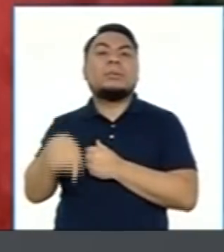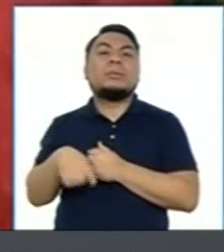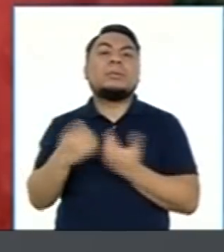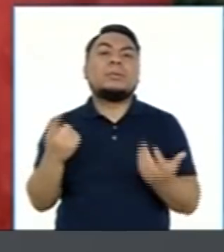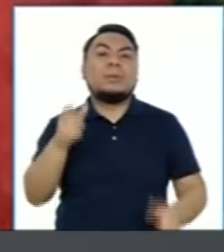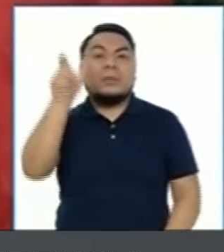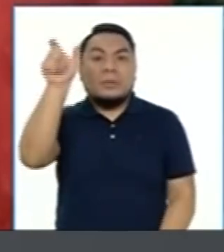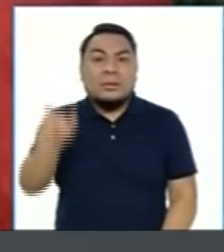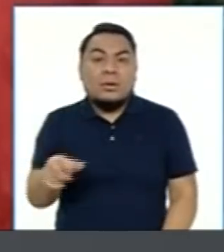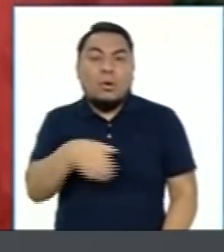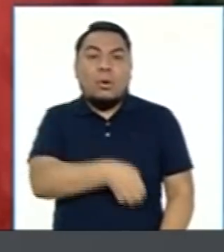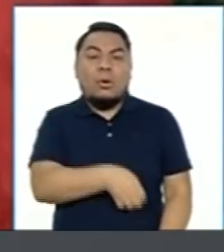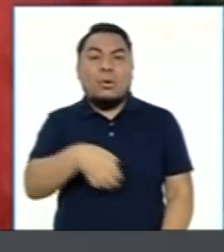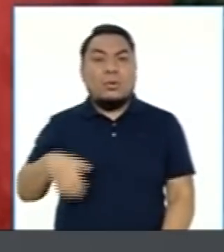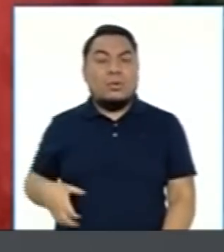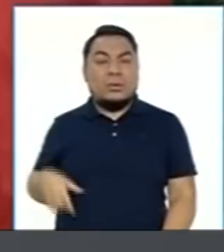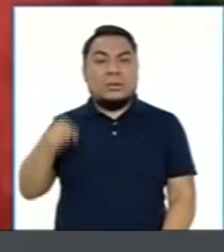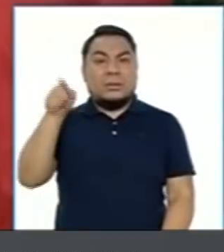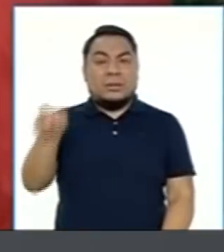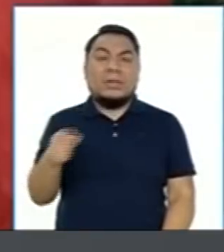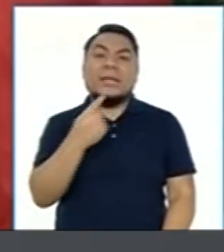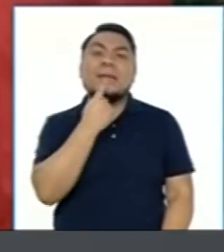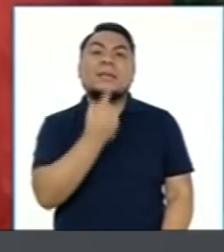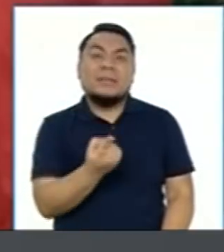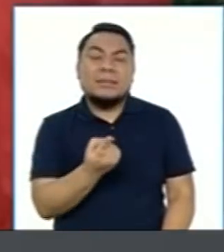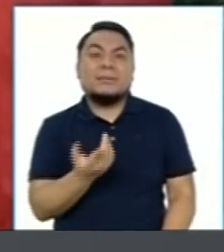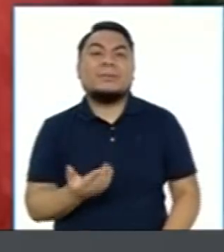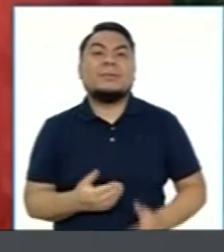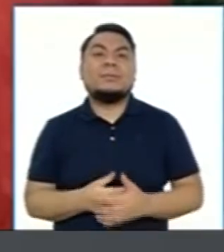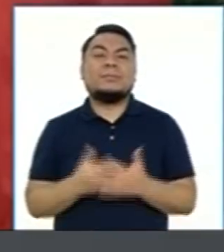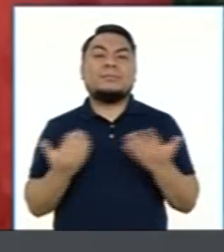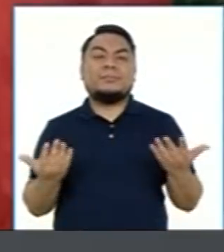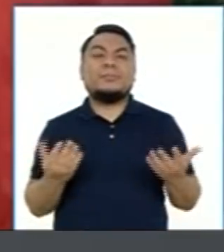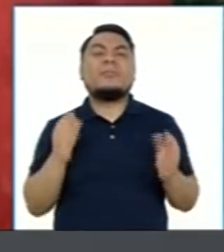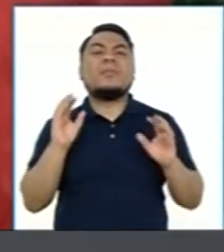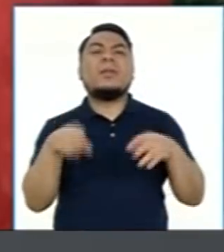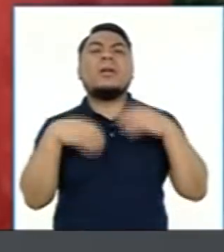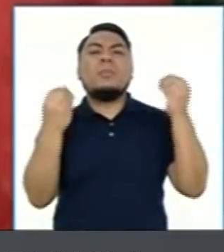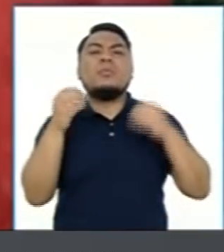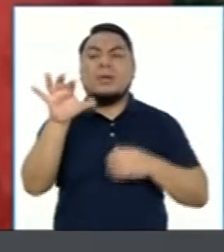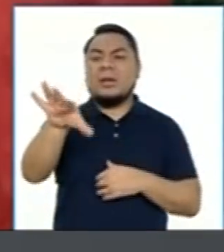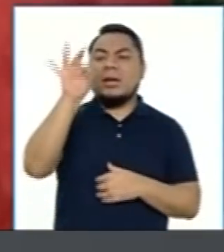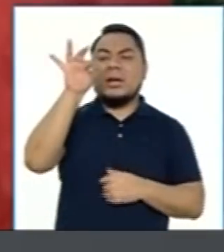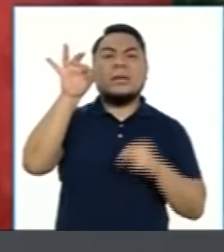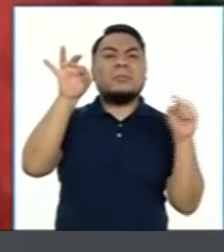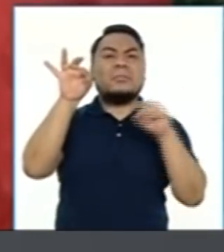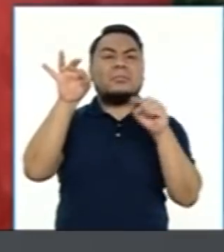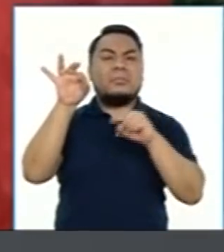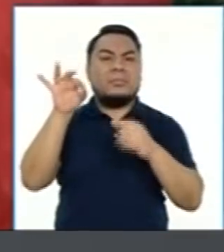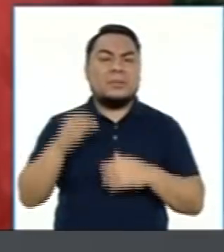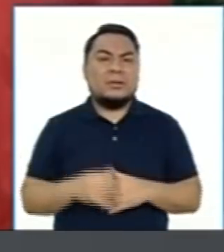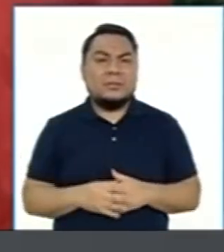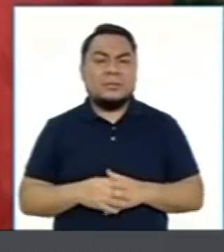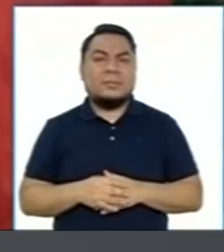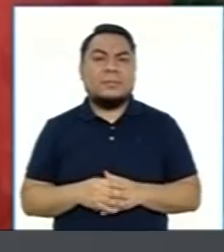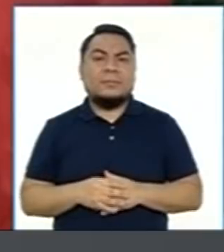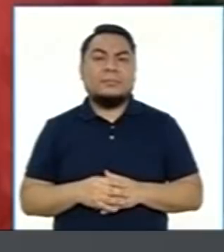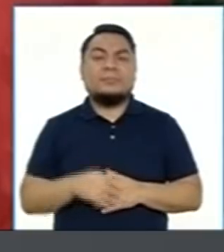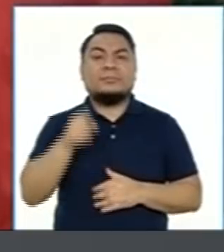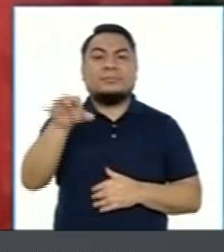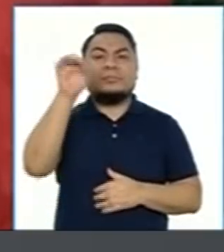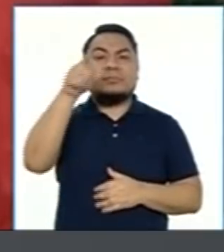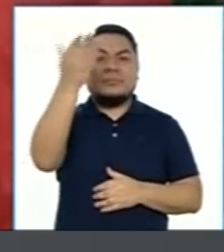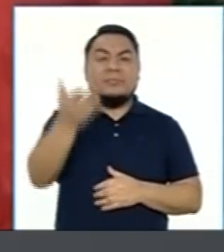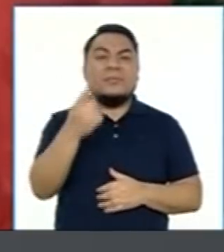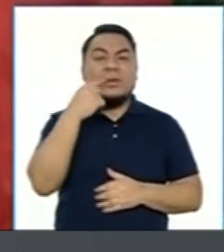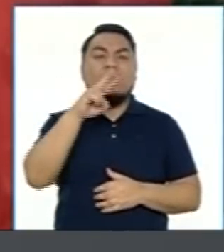connotada congresista, ha dicho que por qué han designado a